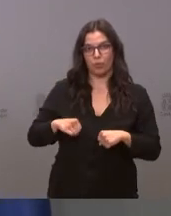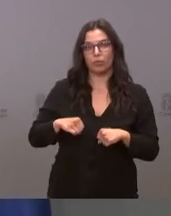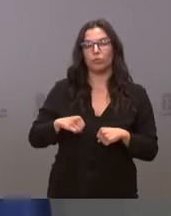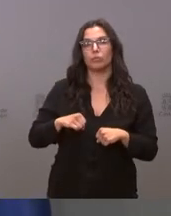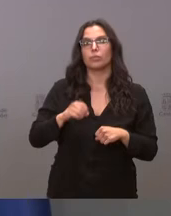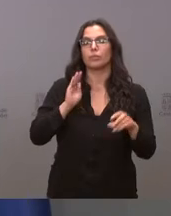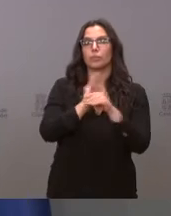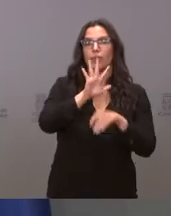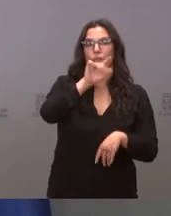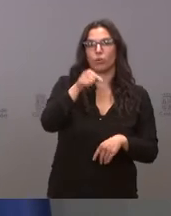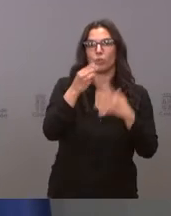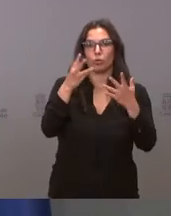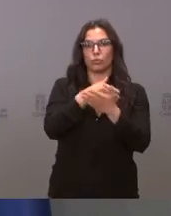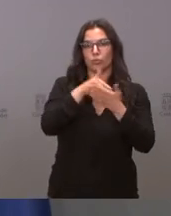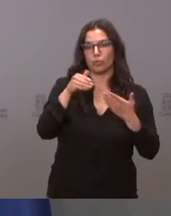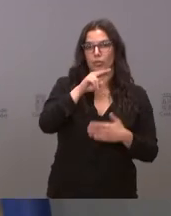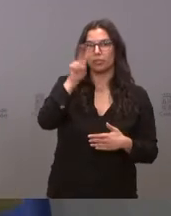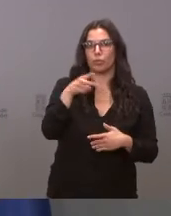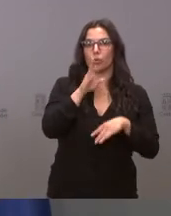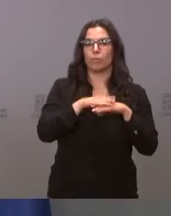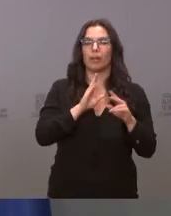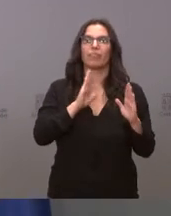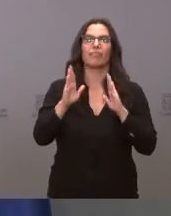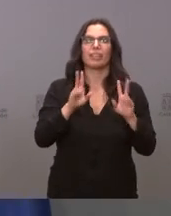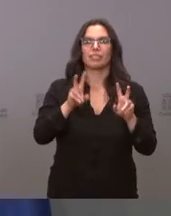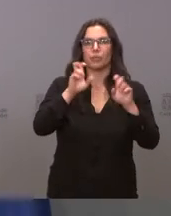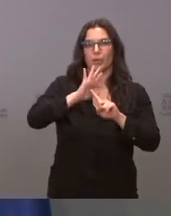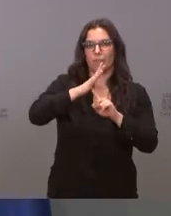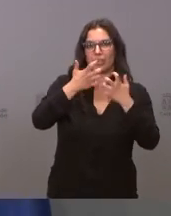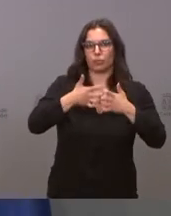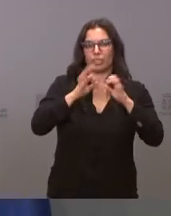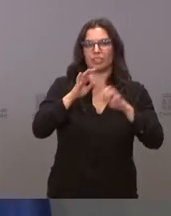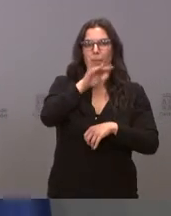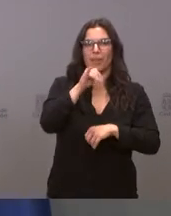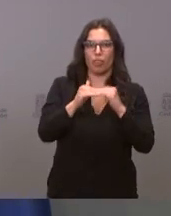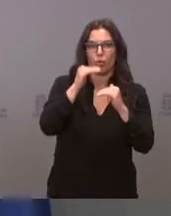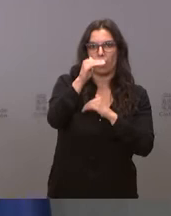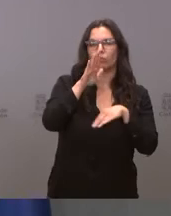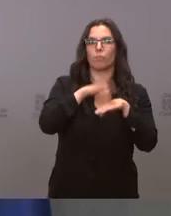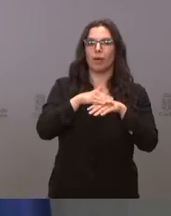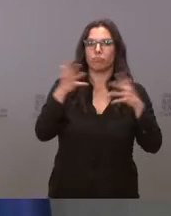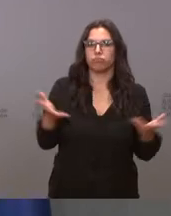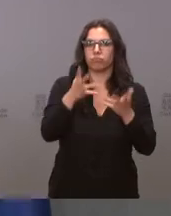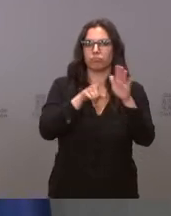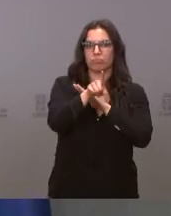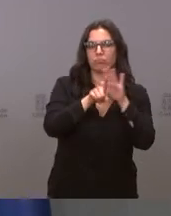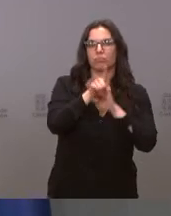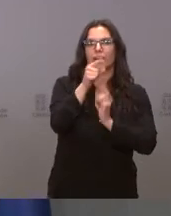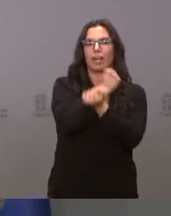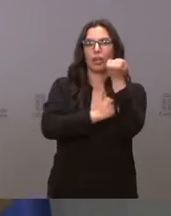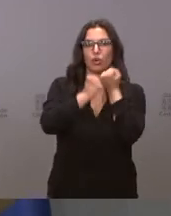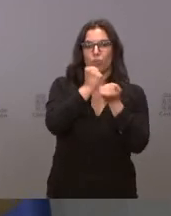,8 millones de euros para ejecutar la nueva fase del Parque Industrial del Bierzo Alto para impulsar la actividad económica alternativa